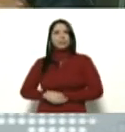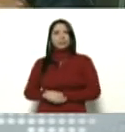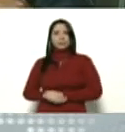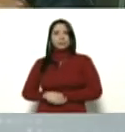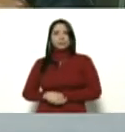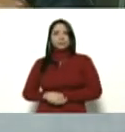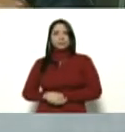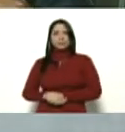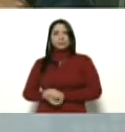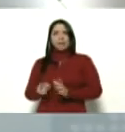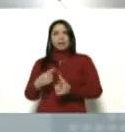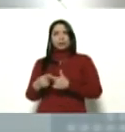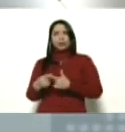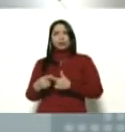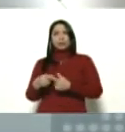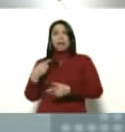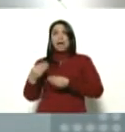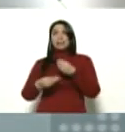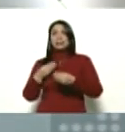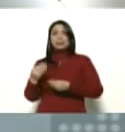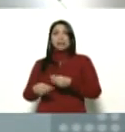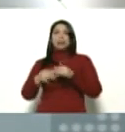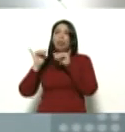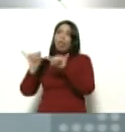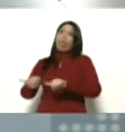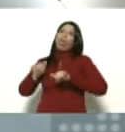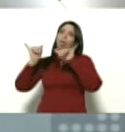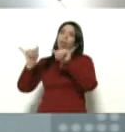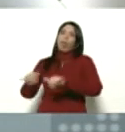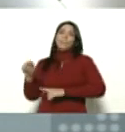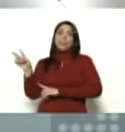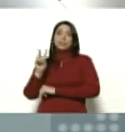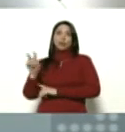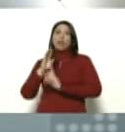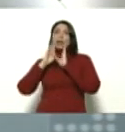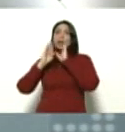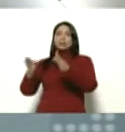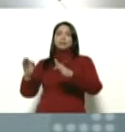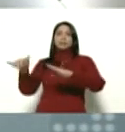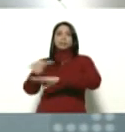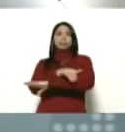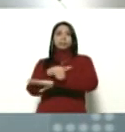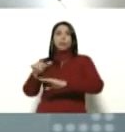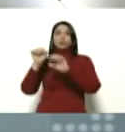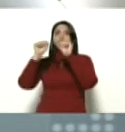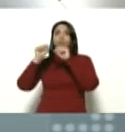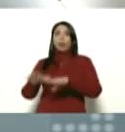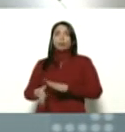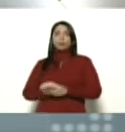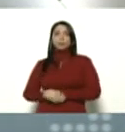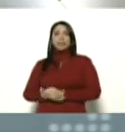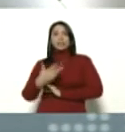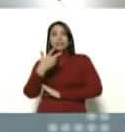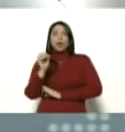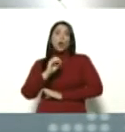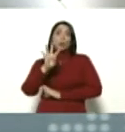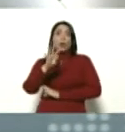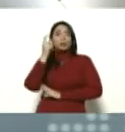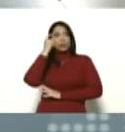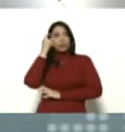Y así tuvieron a cientos de venezolanos en las carreteras y autopistas de Colombia varados durante tres, cuatro días